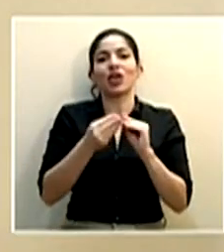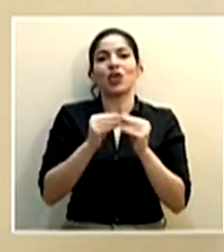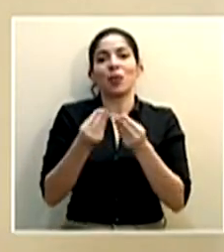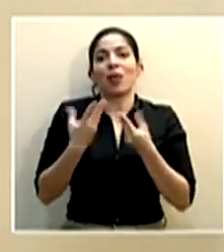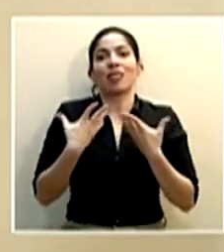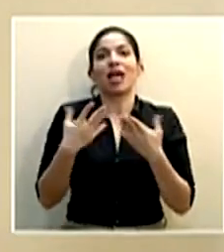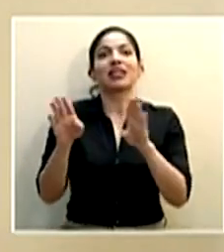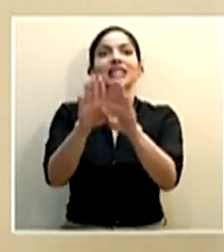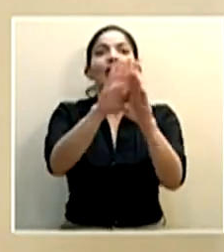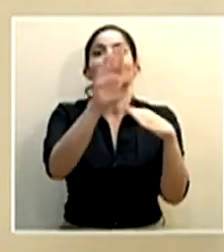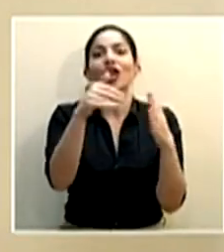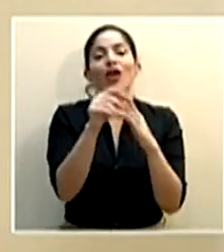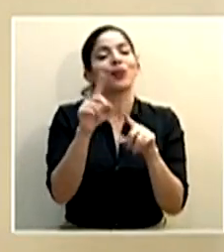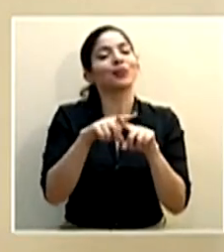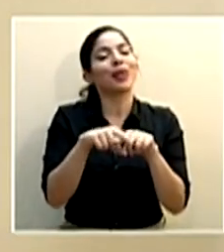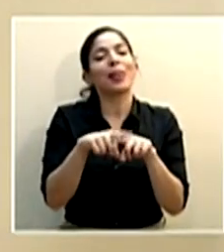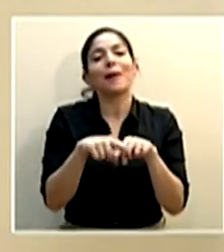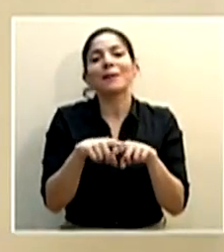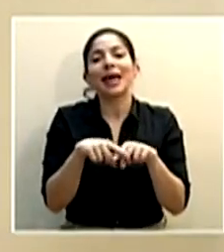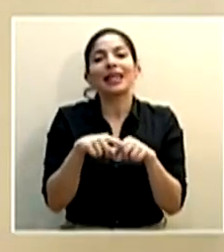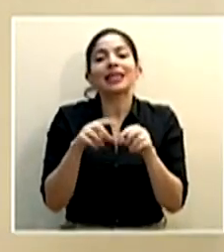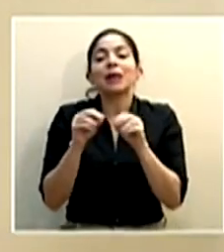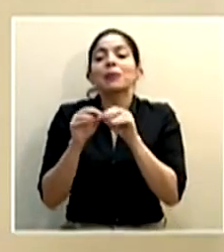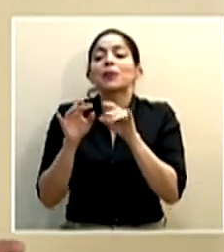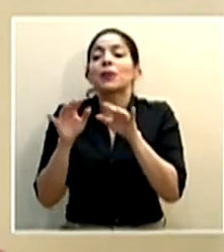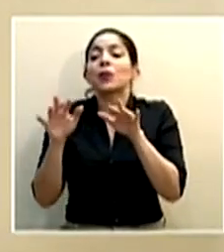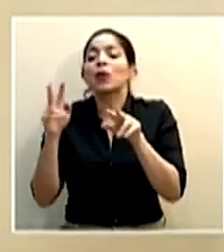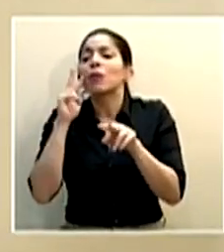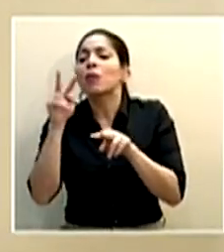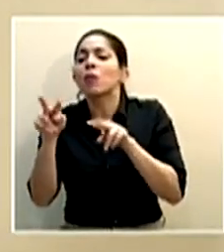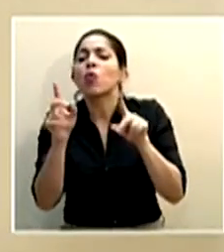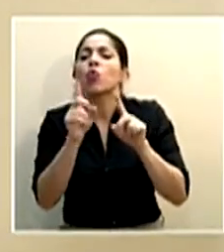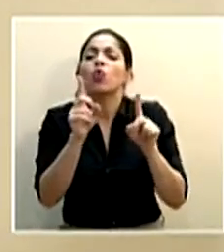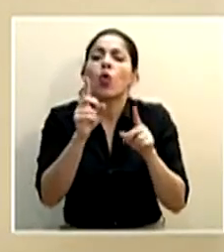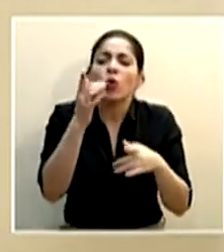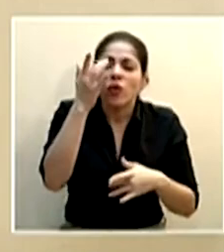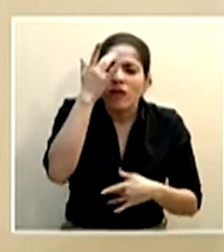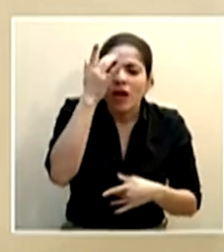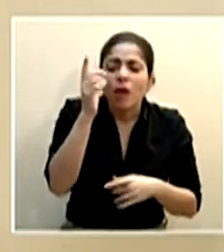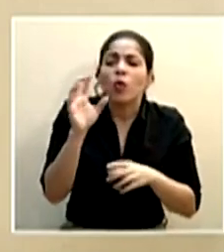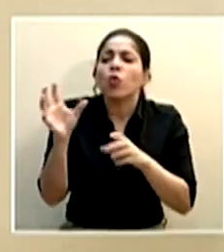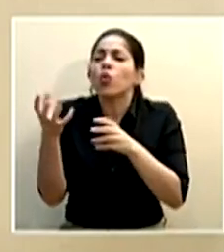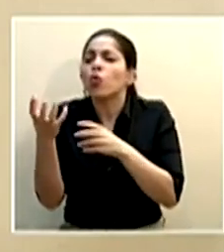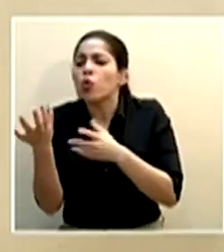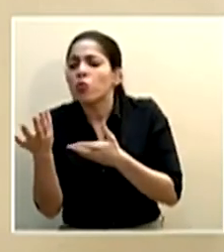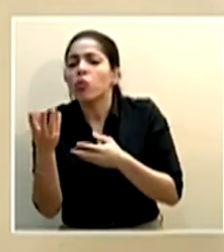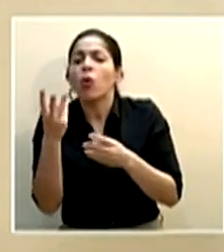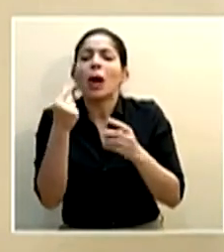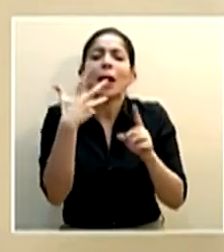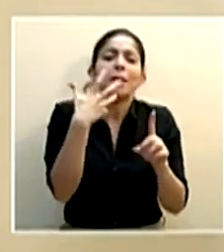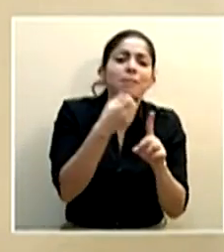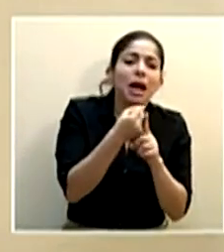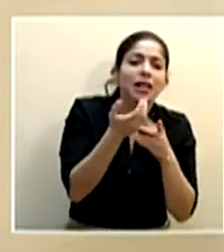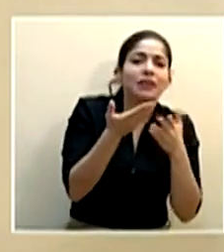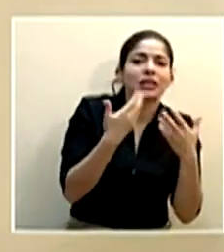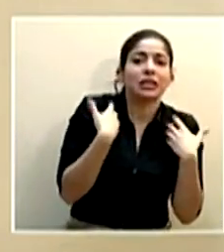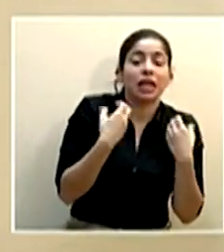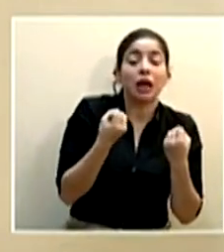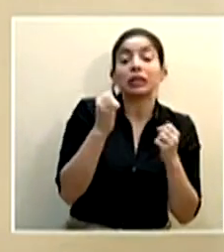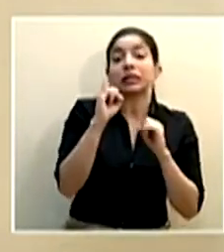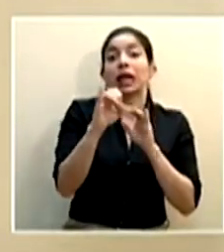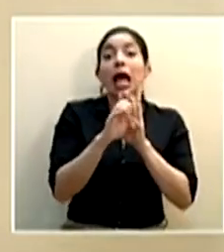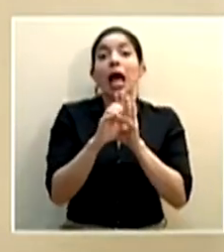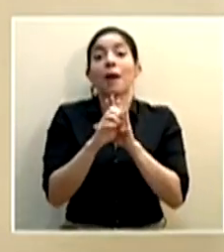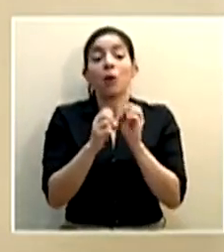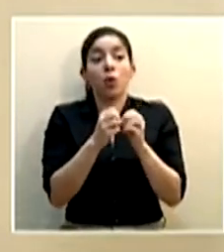sino simplemente el comportamiento epidemiológico a nivel de dispersión de casos también del impacto que puede tener en los servicios de salud si vemos por ejemplo